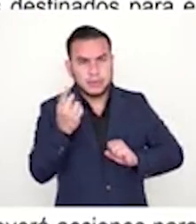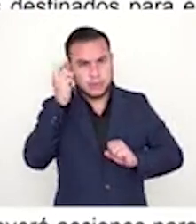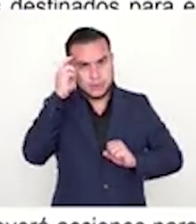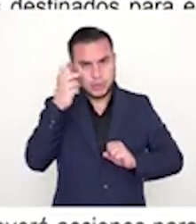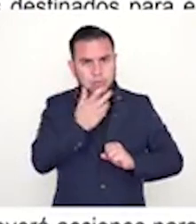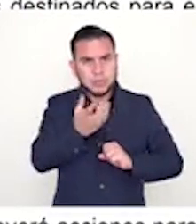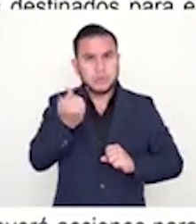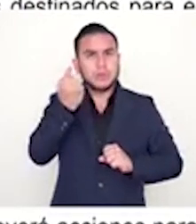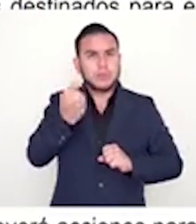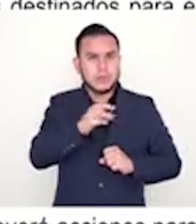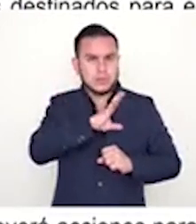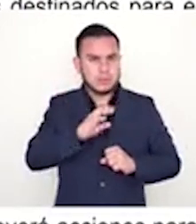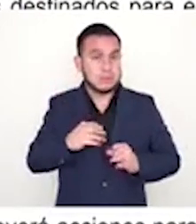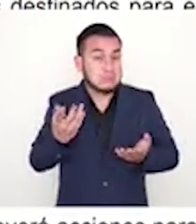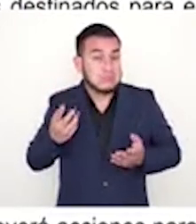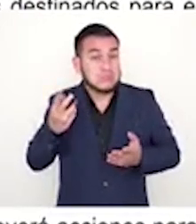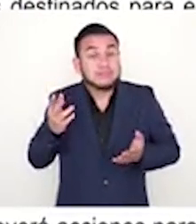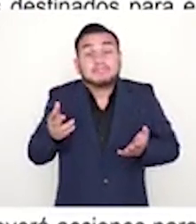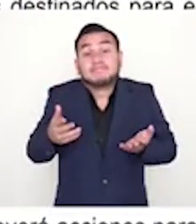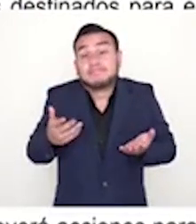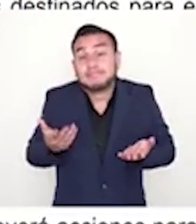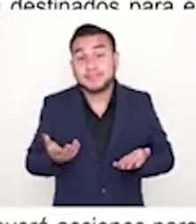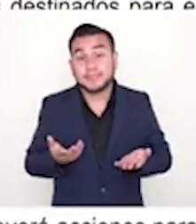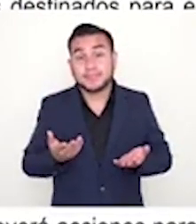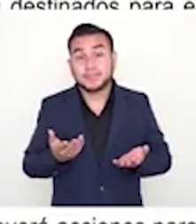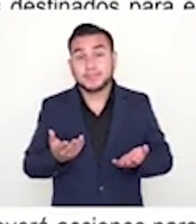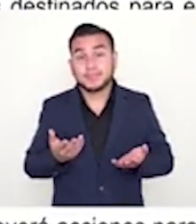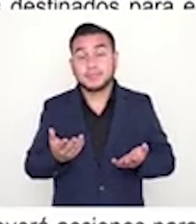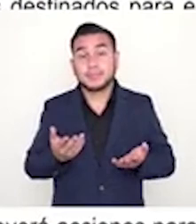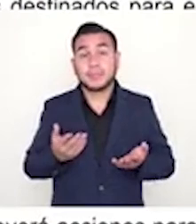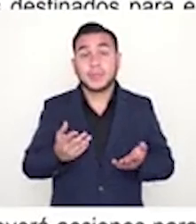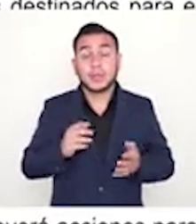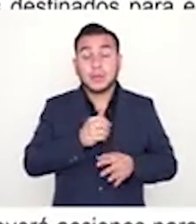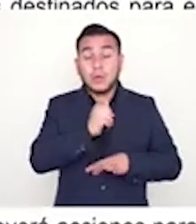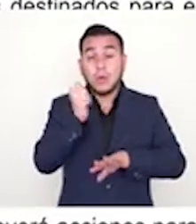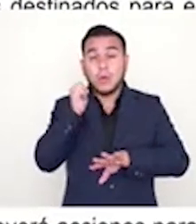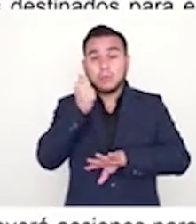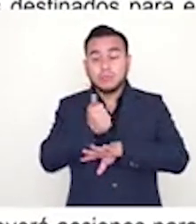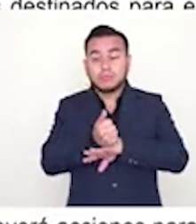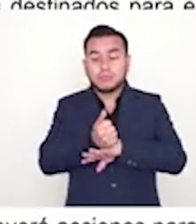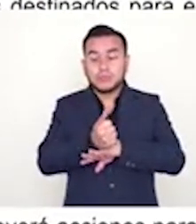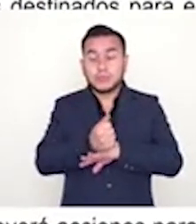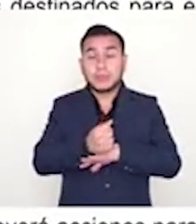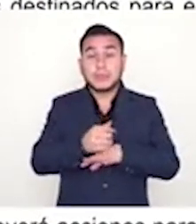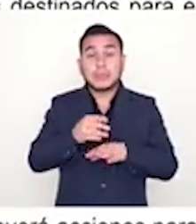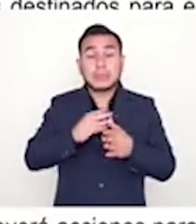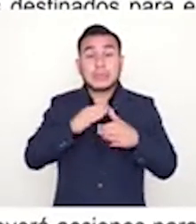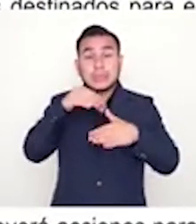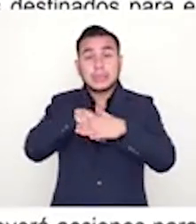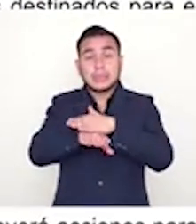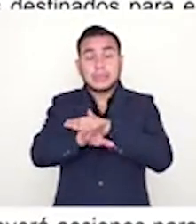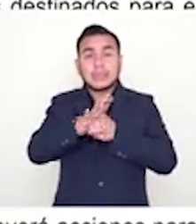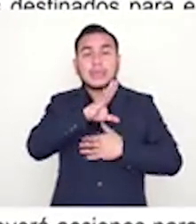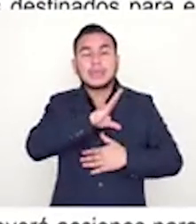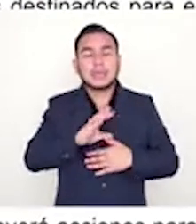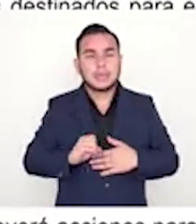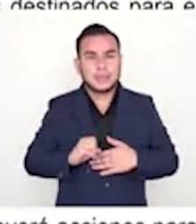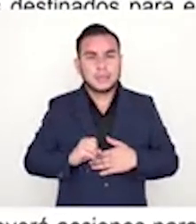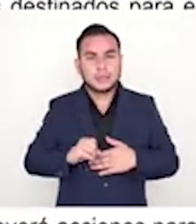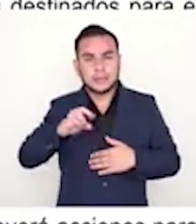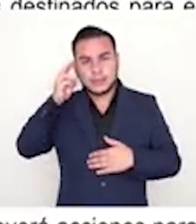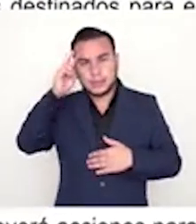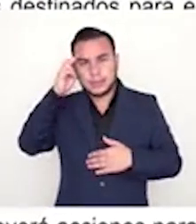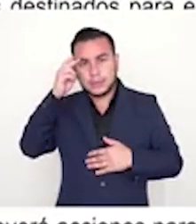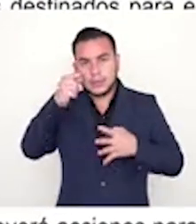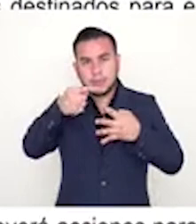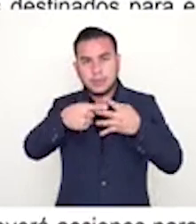creo que los salvadoreños somos personas. Entonces, el establecer los requisitos sanitarios para el ingreso de personas al país, esto